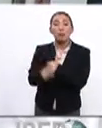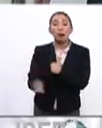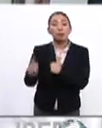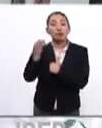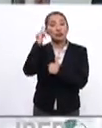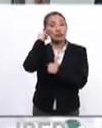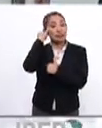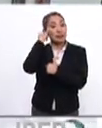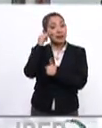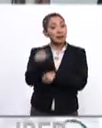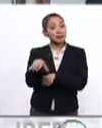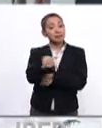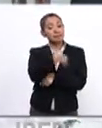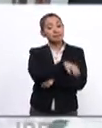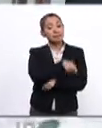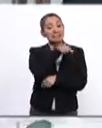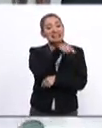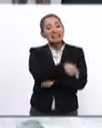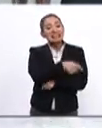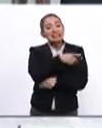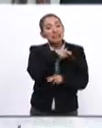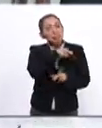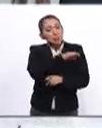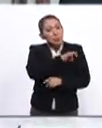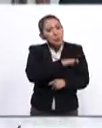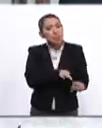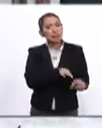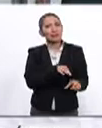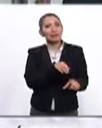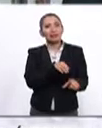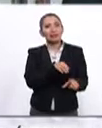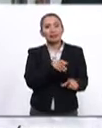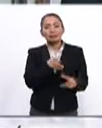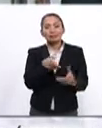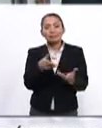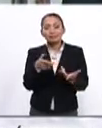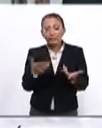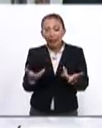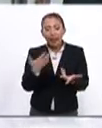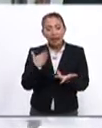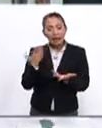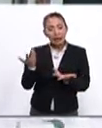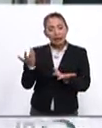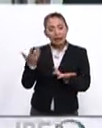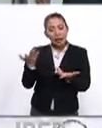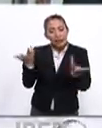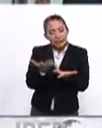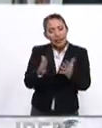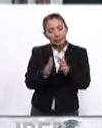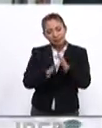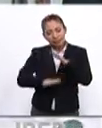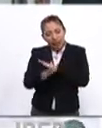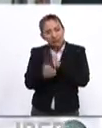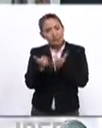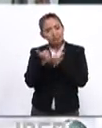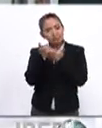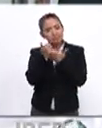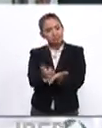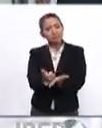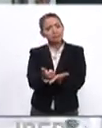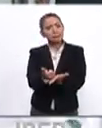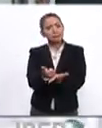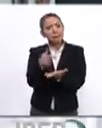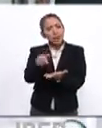pueblos indígenas que tiene la posibilidad de sentar esta plataforma establecer esta